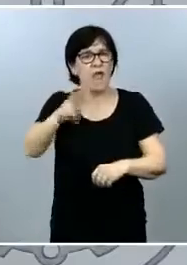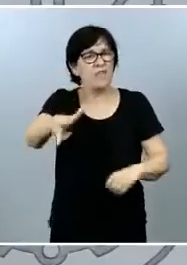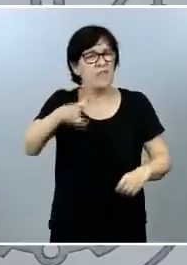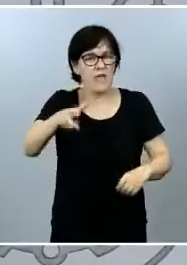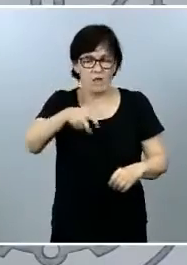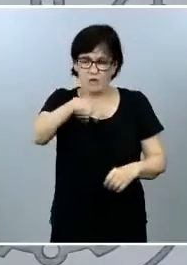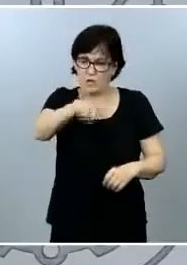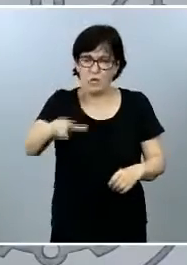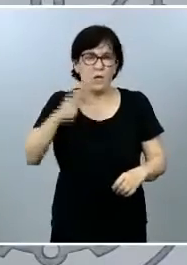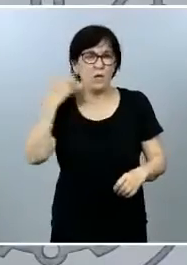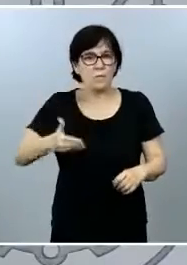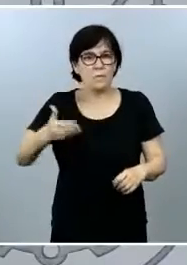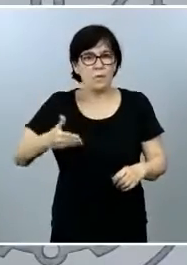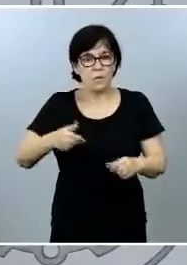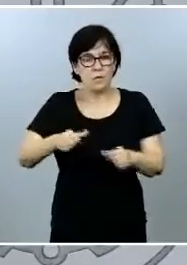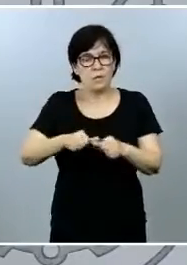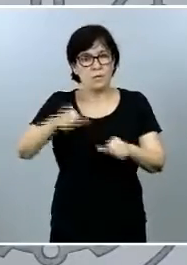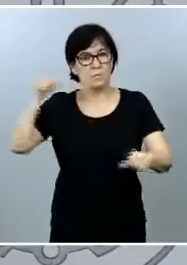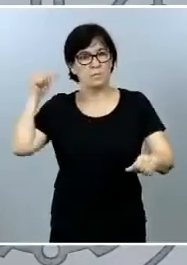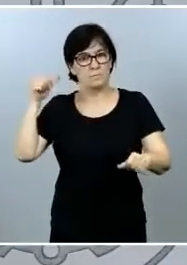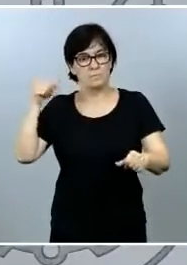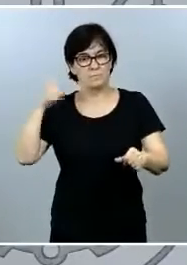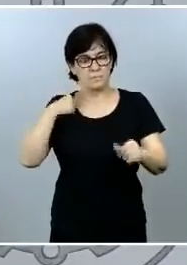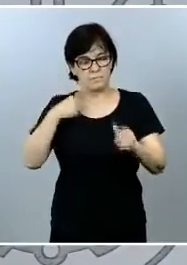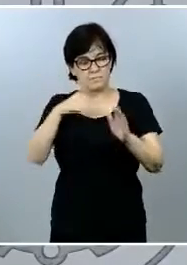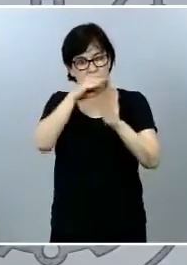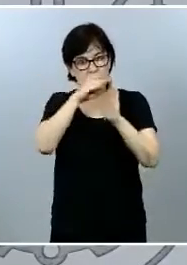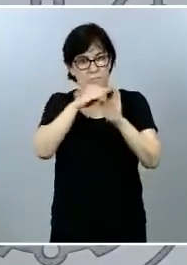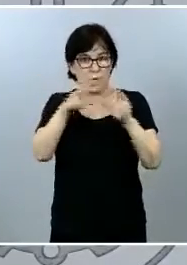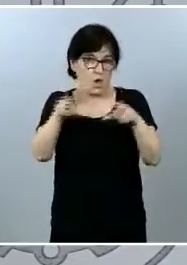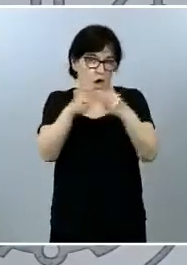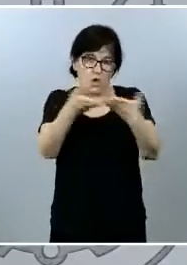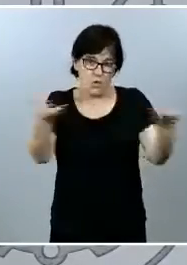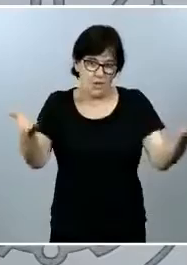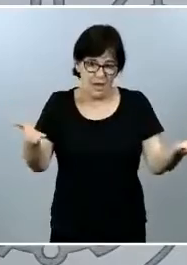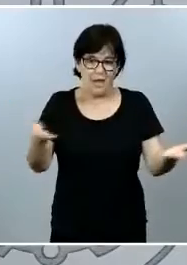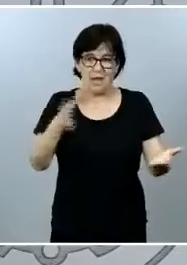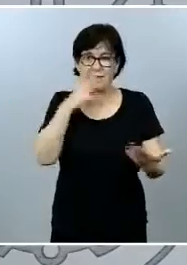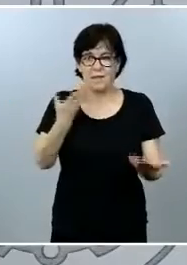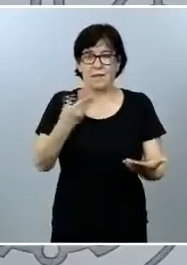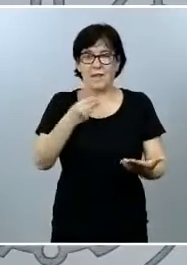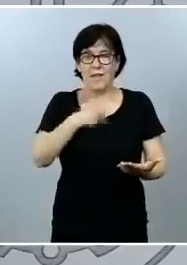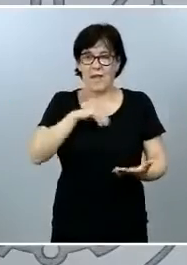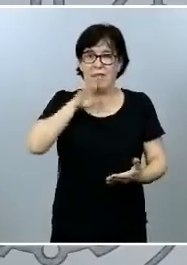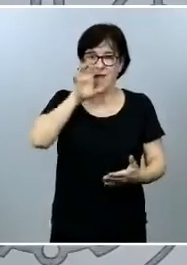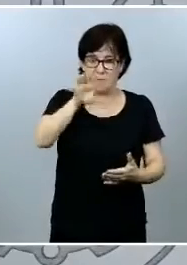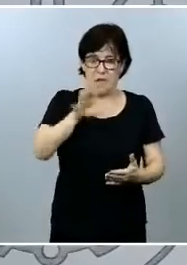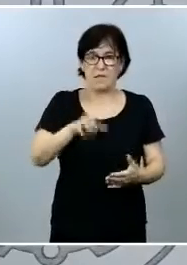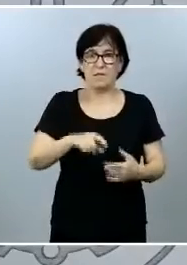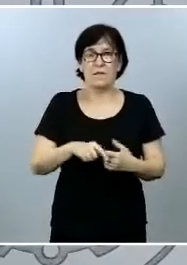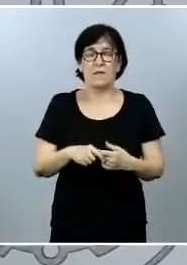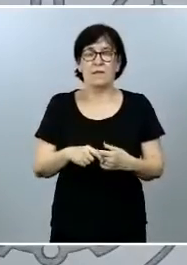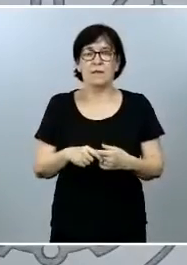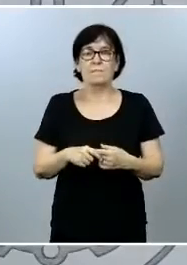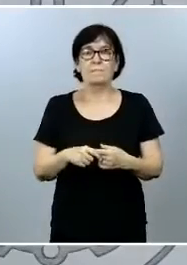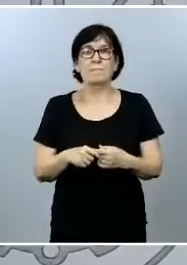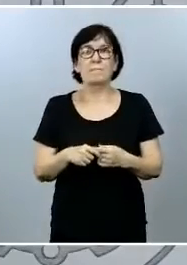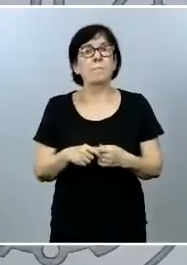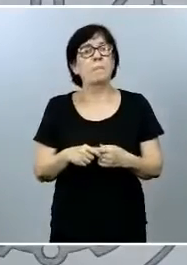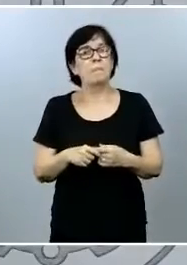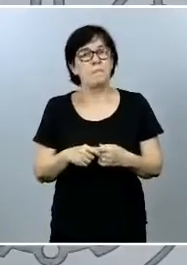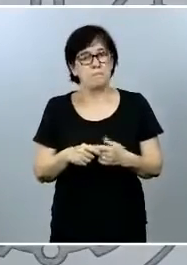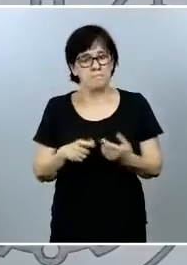producido en nuestro ordenamiento social del Estado español y que además era digamos que